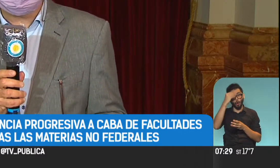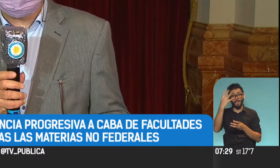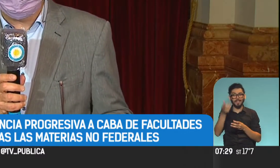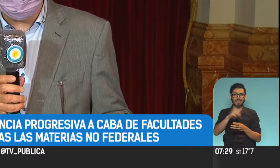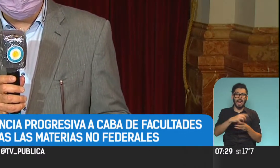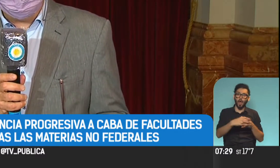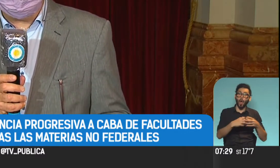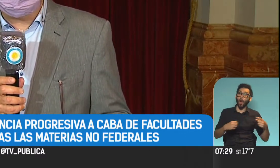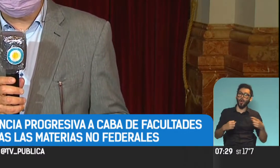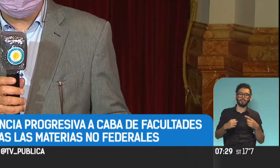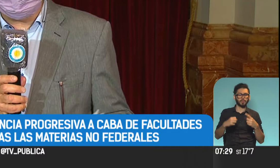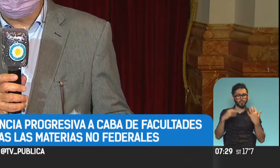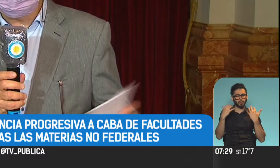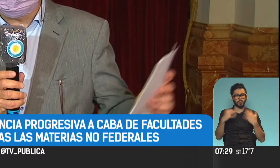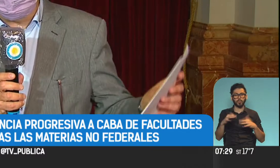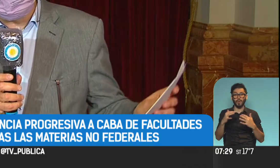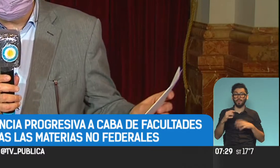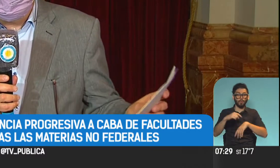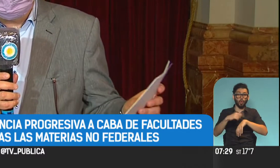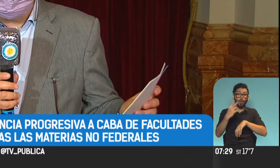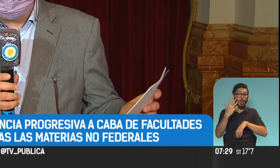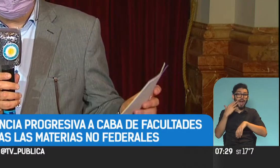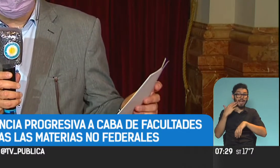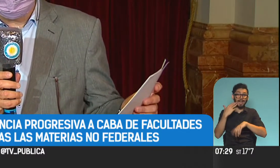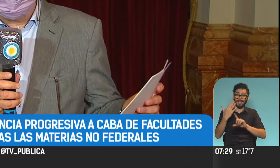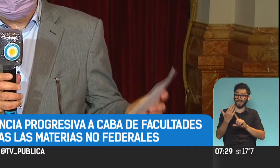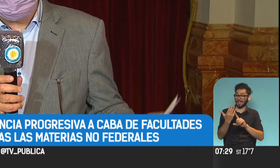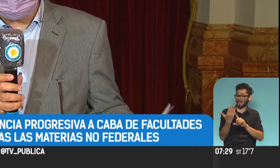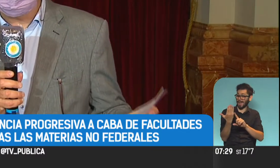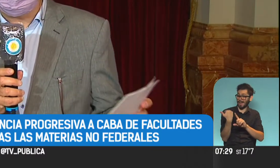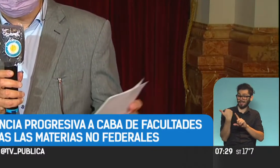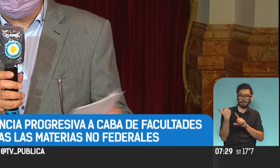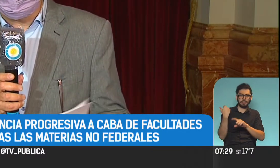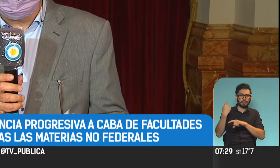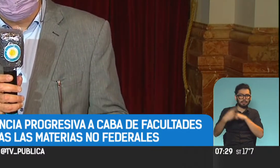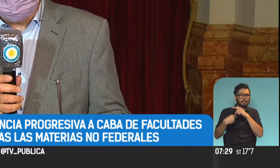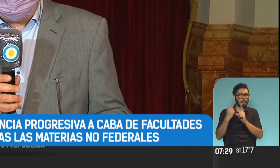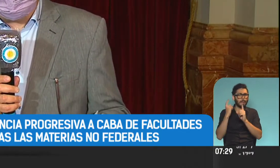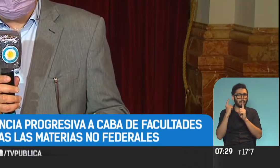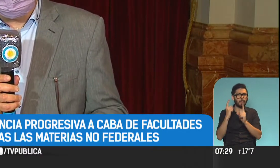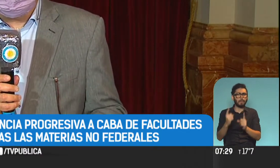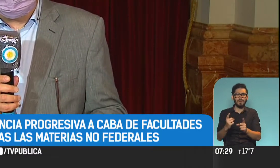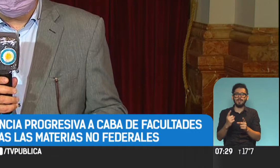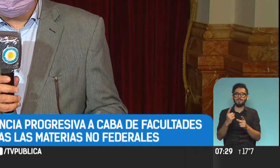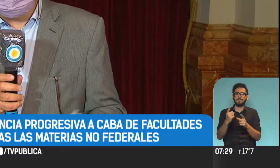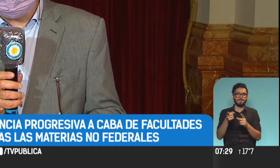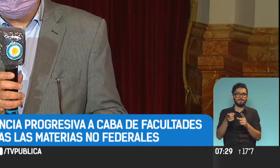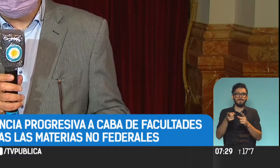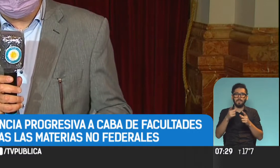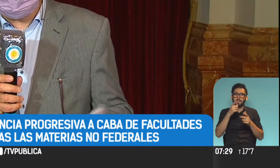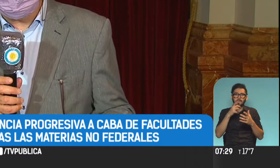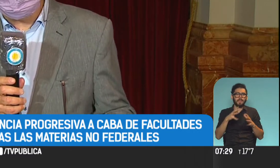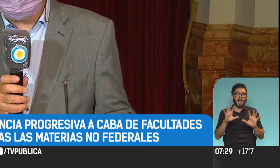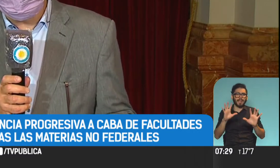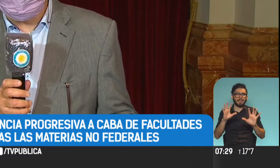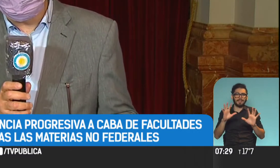comenzó la sesión, pasada a las 2 de la tarde de la jornada de ayer, en una jornada cuando se parecía que